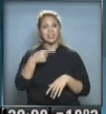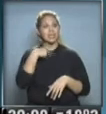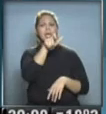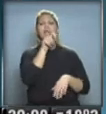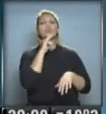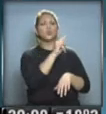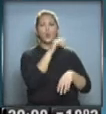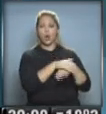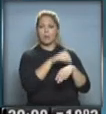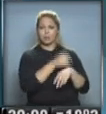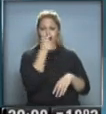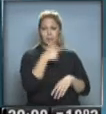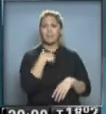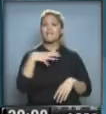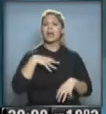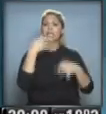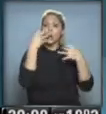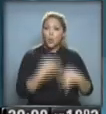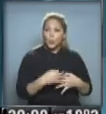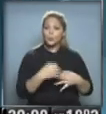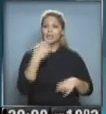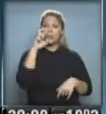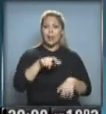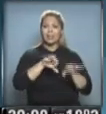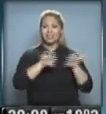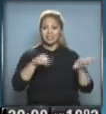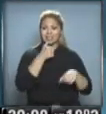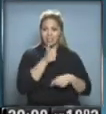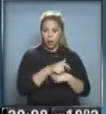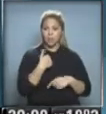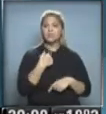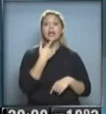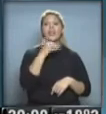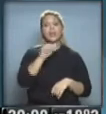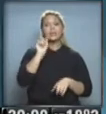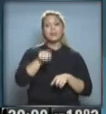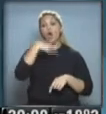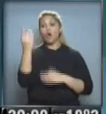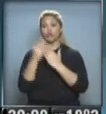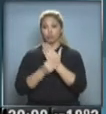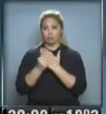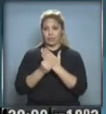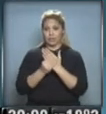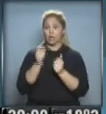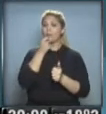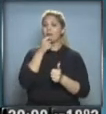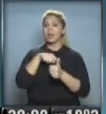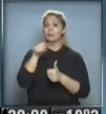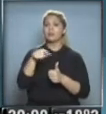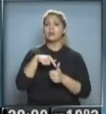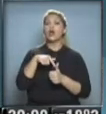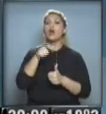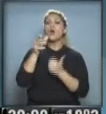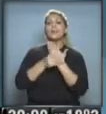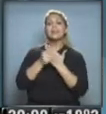porteño de incumplimiento del plan director hidráulico. La denuncia recayó también sobre otros ministros, entre ellos, el de